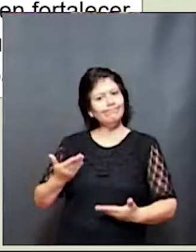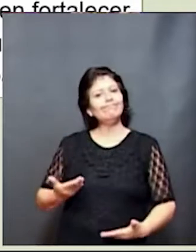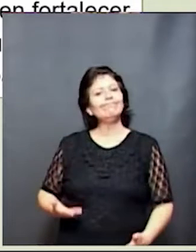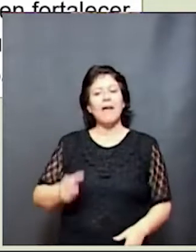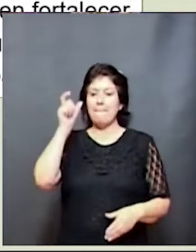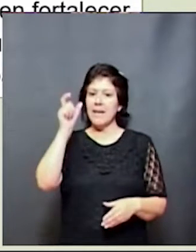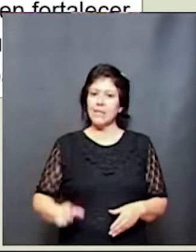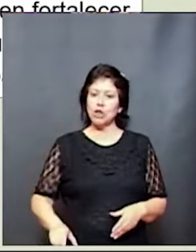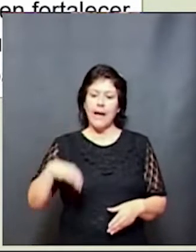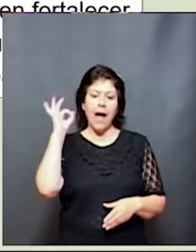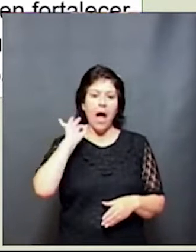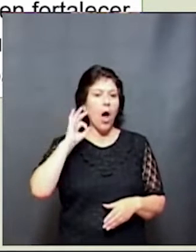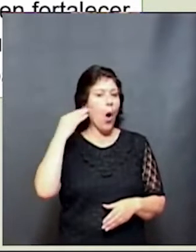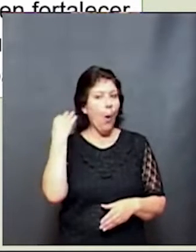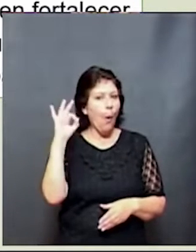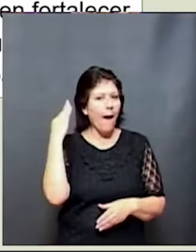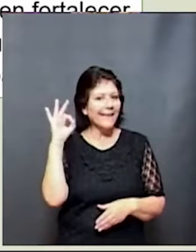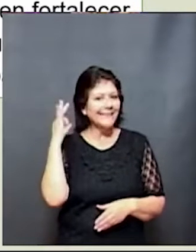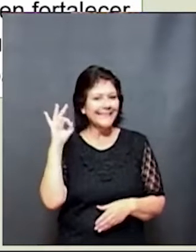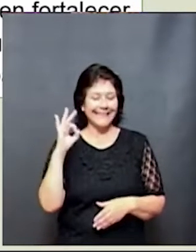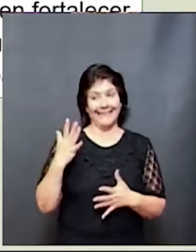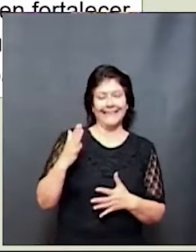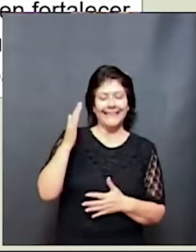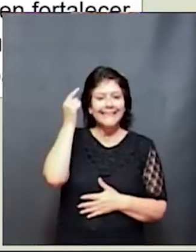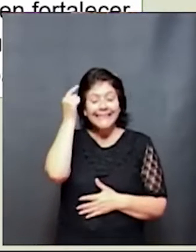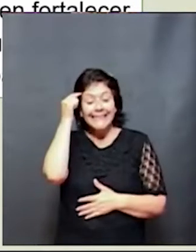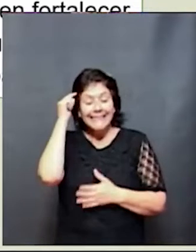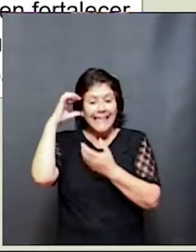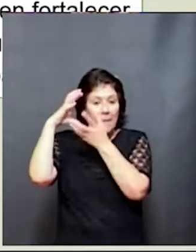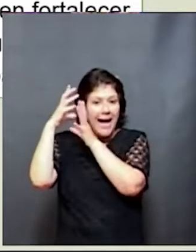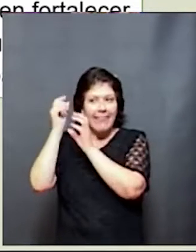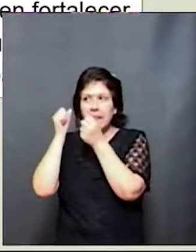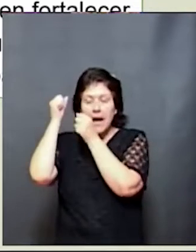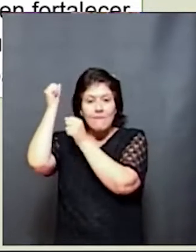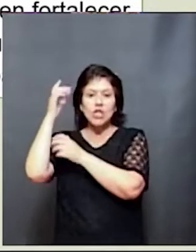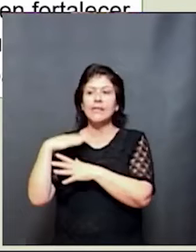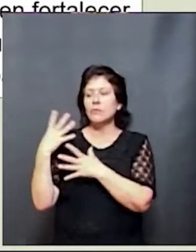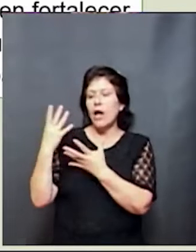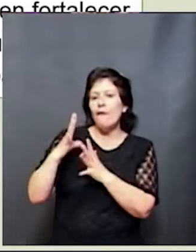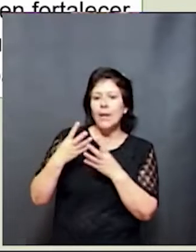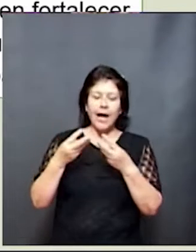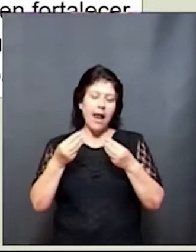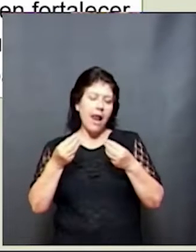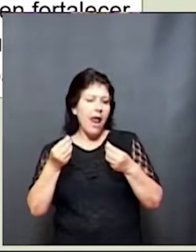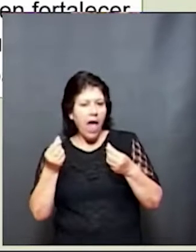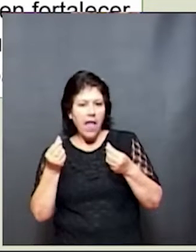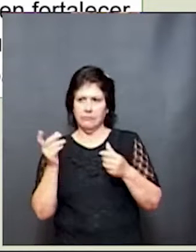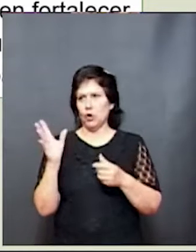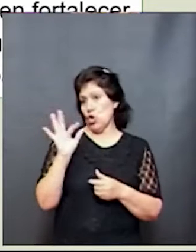persona única. Ese sistema nervioso le da calidad a nuestra vida cotidiana.